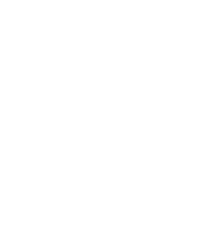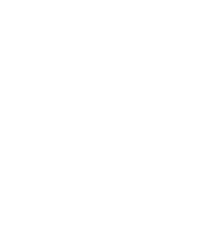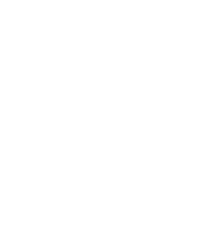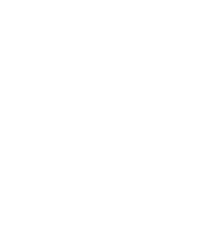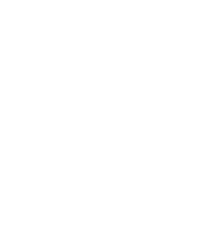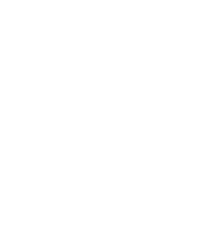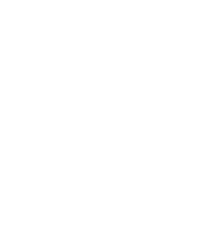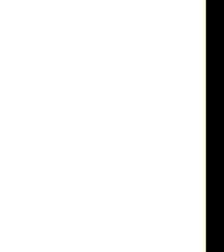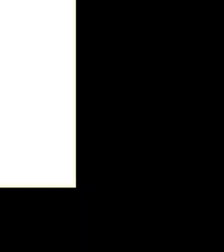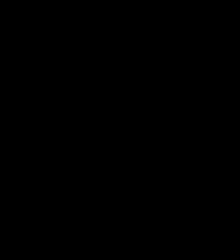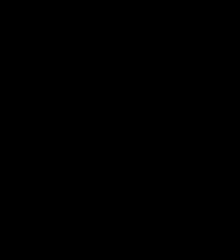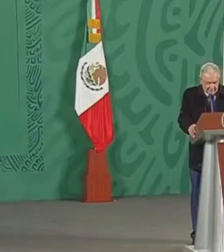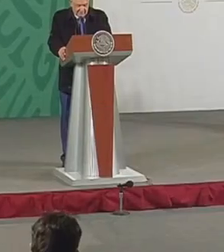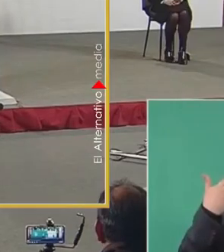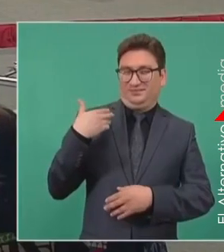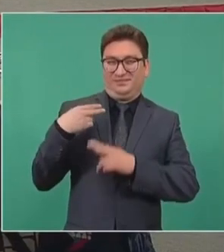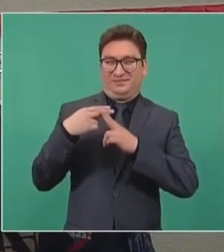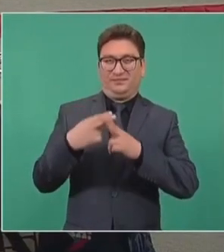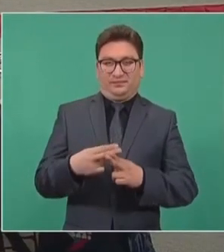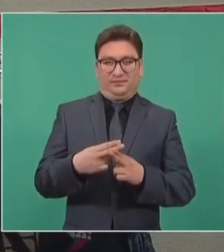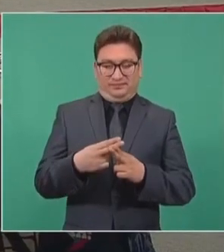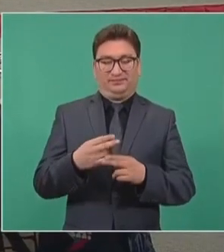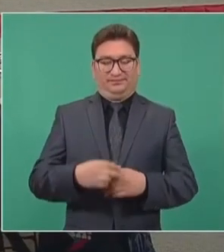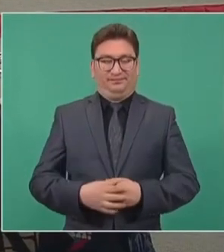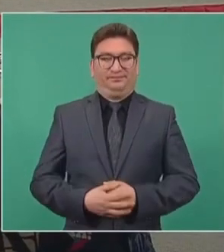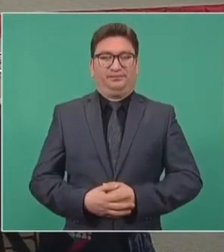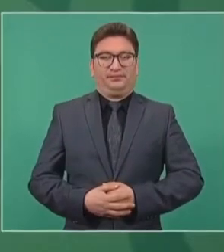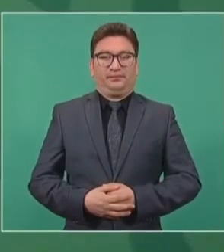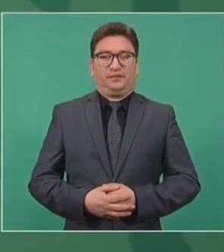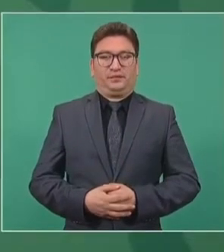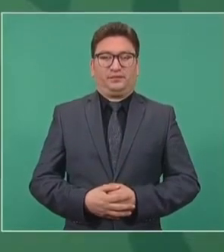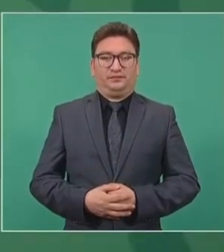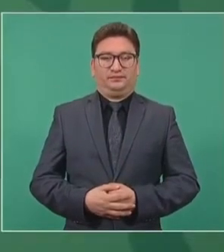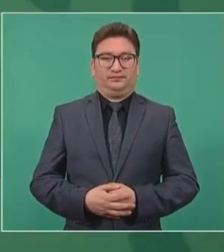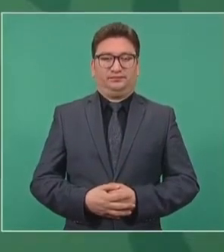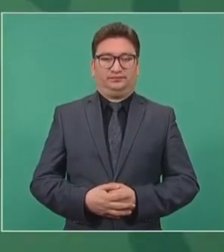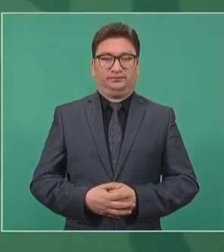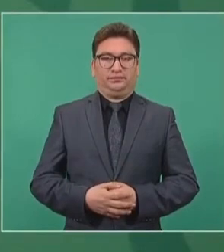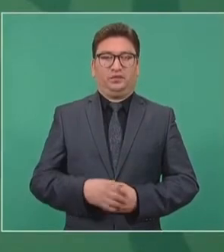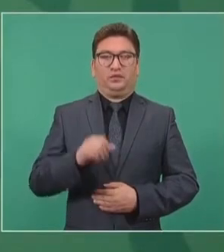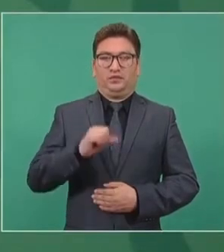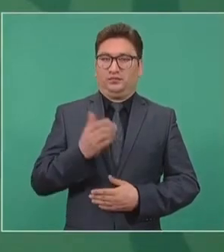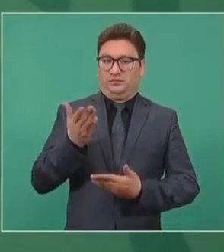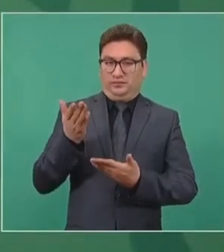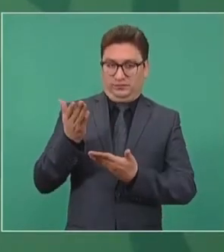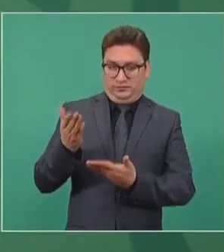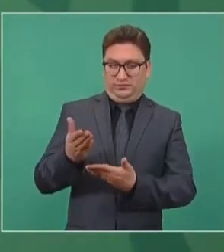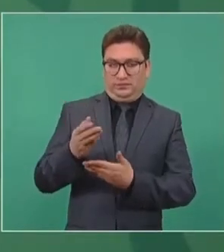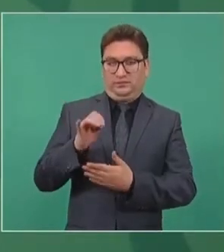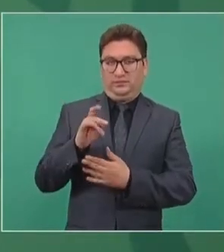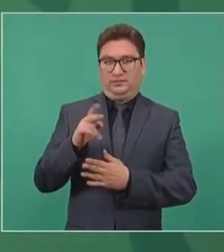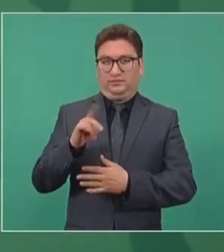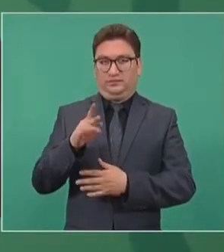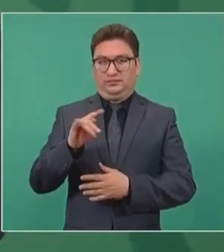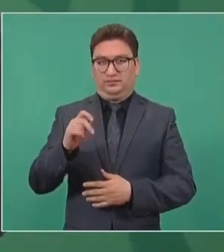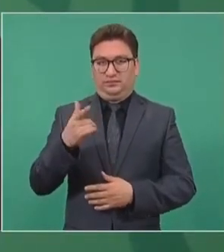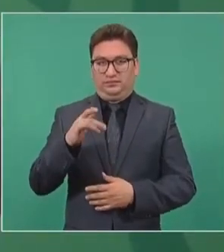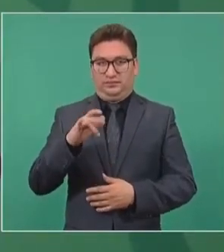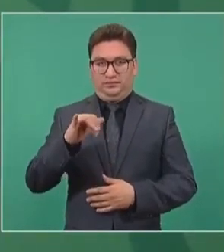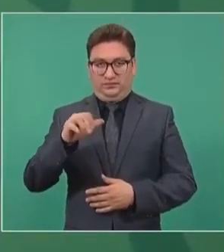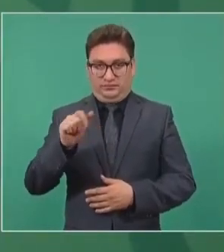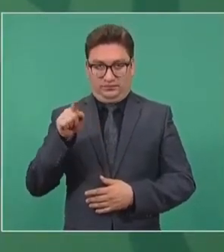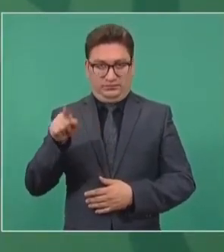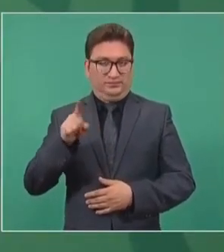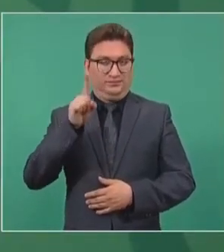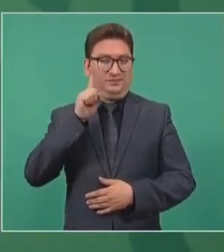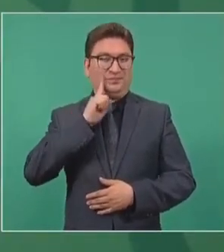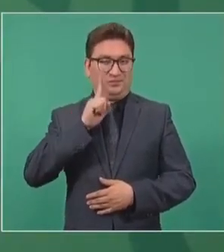Desde hace algún tiempo le vamos a dar la palabra a Elizabeth García Vilchis, que